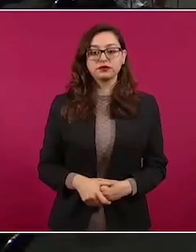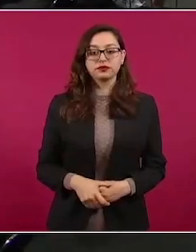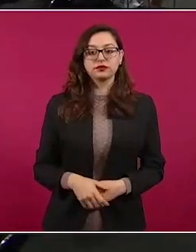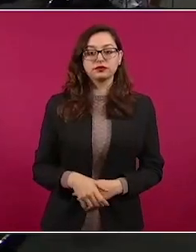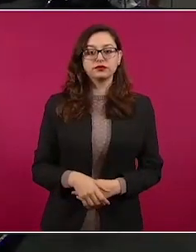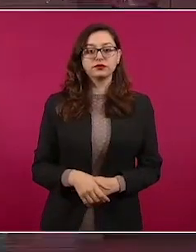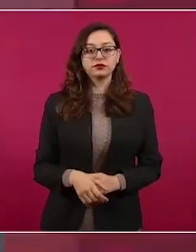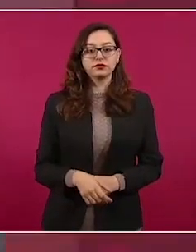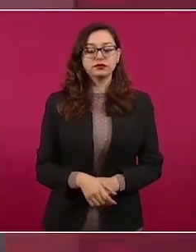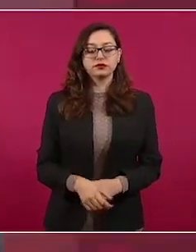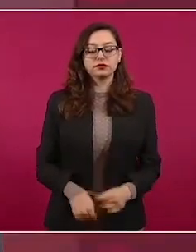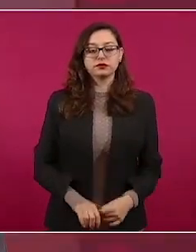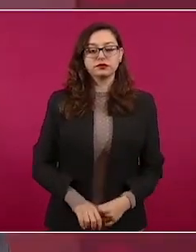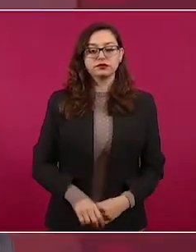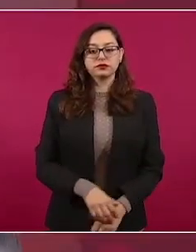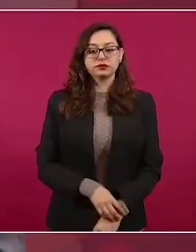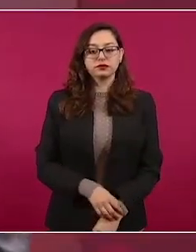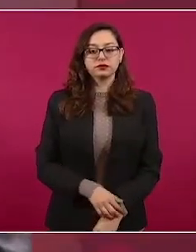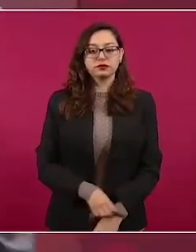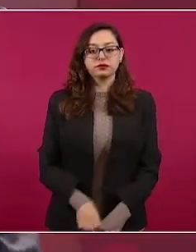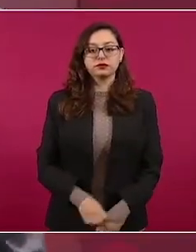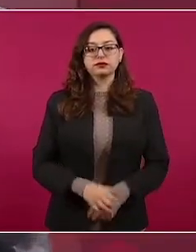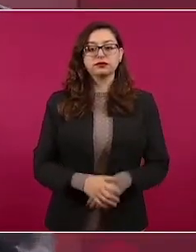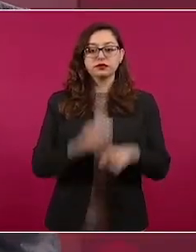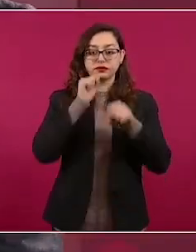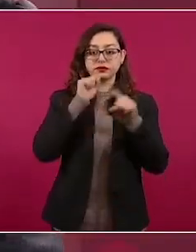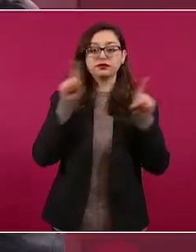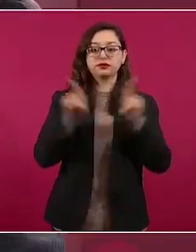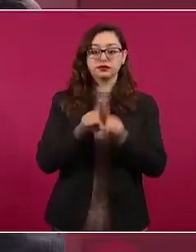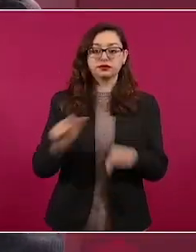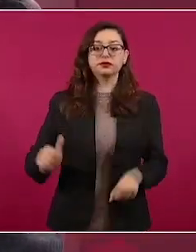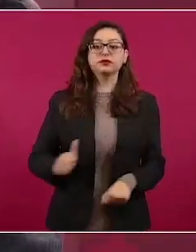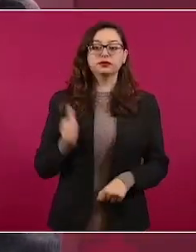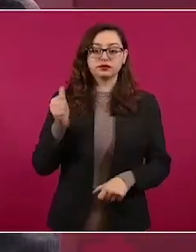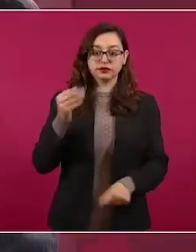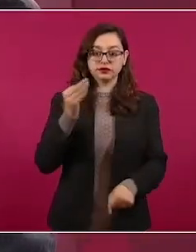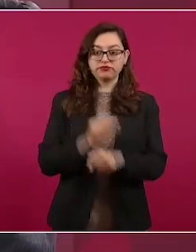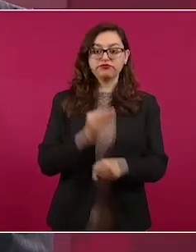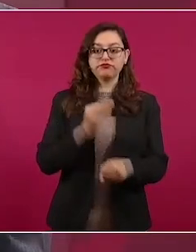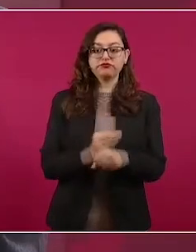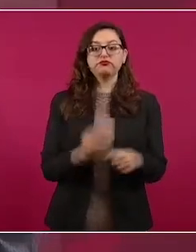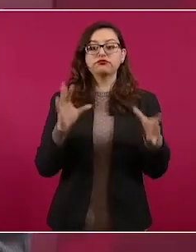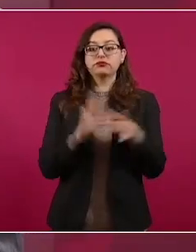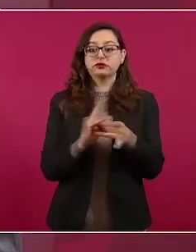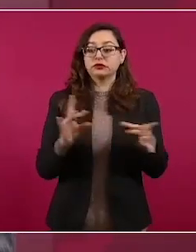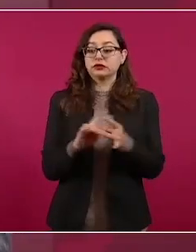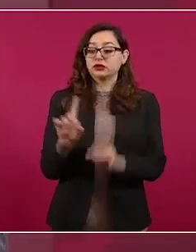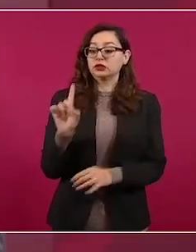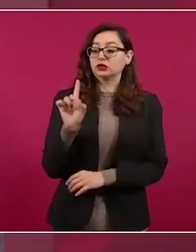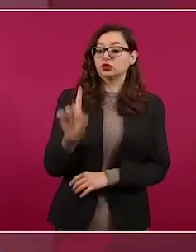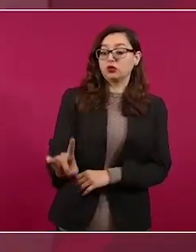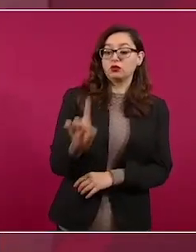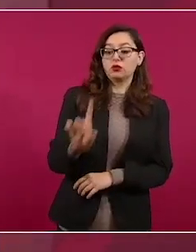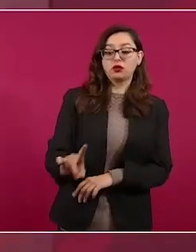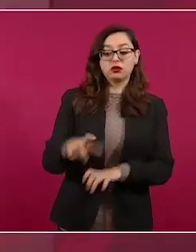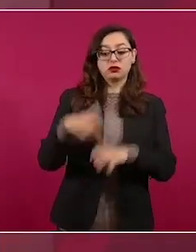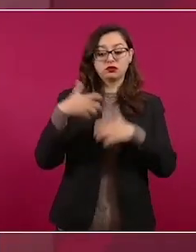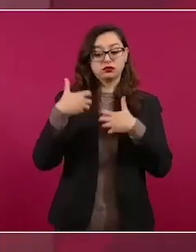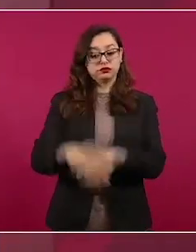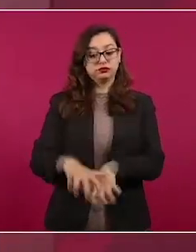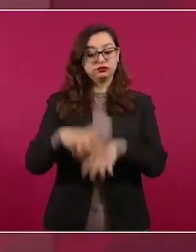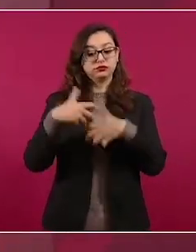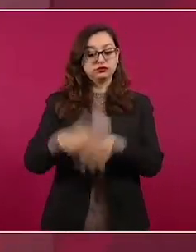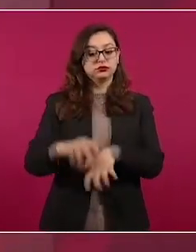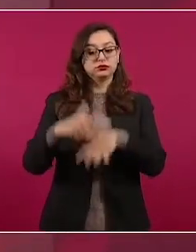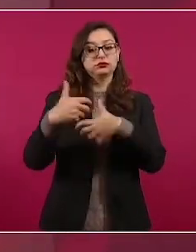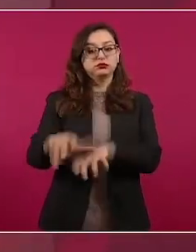La marcha del domingo no es para